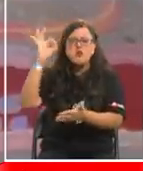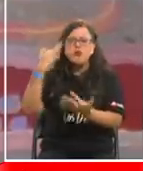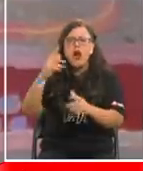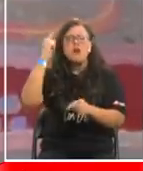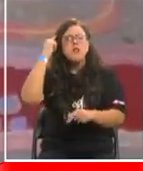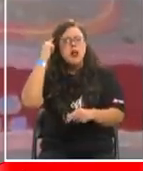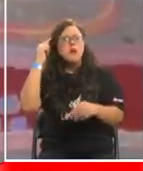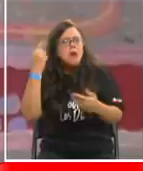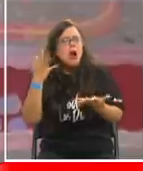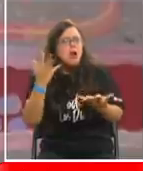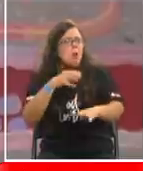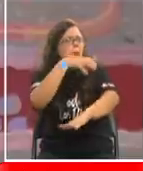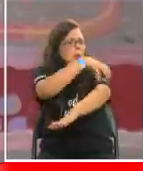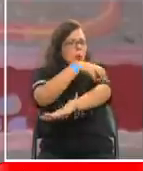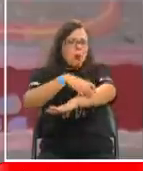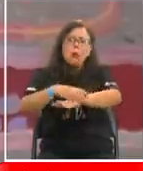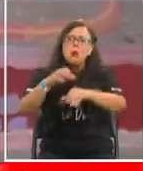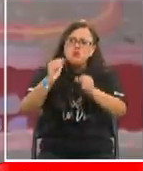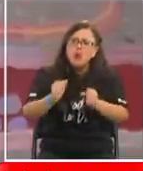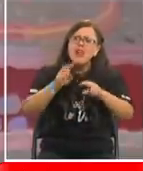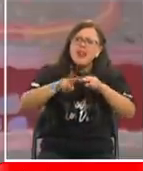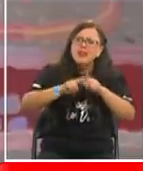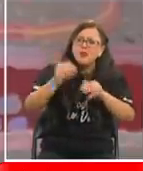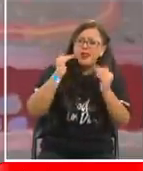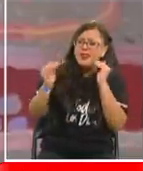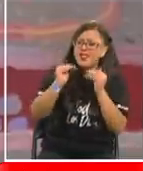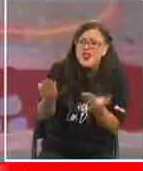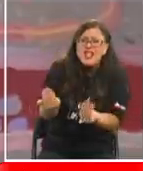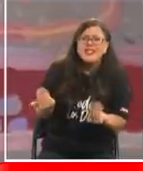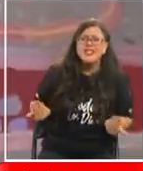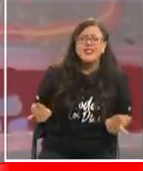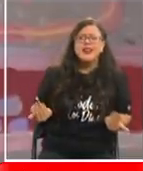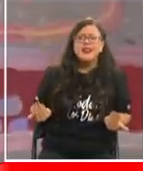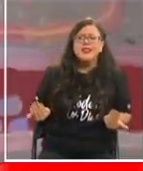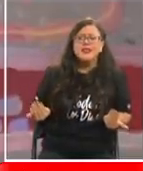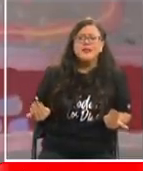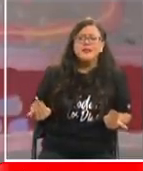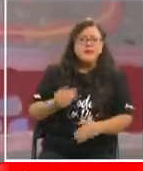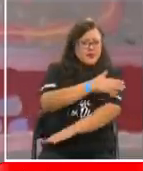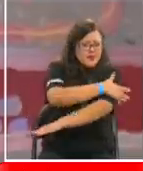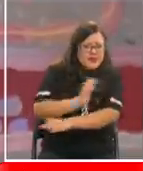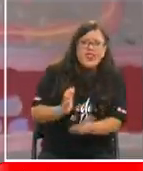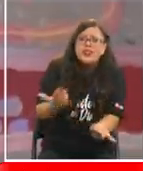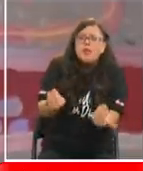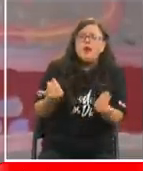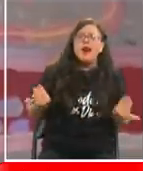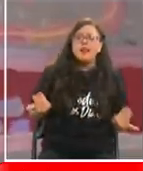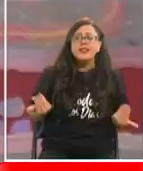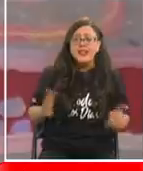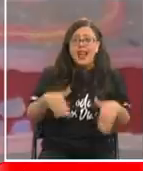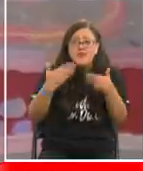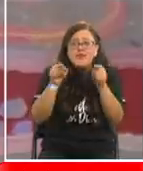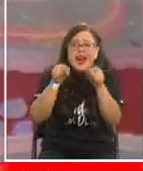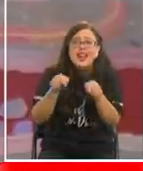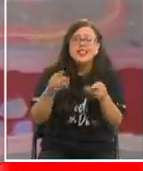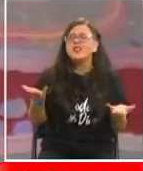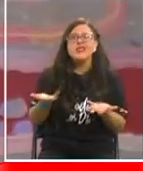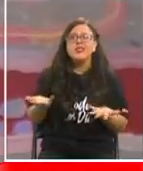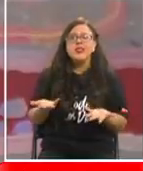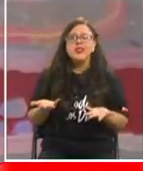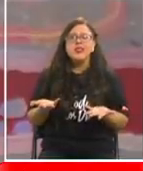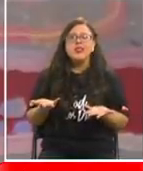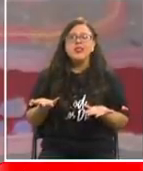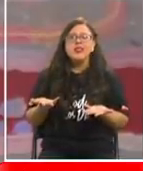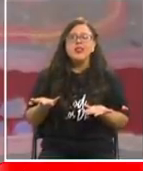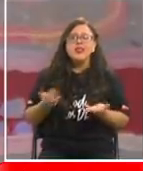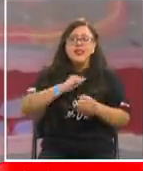regiones lo tienen que hacer porque estos niños lo que más necesitan es tener fe y esperanza y para eso está la